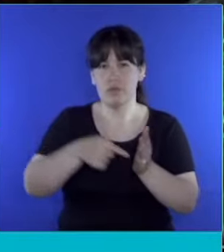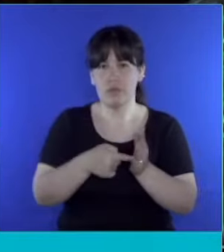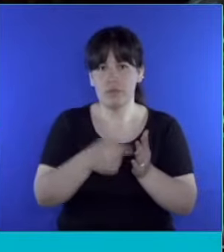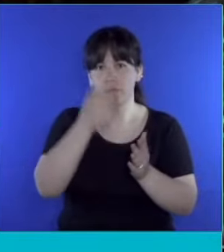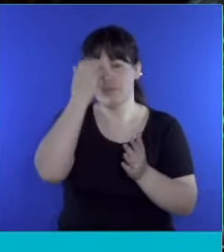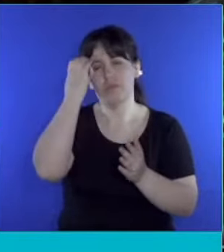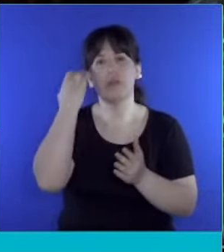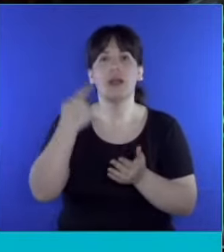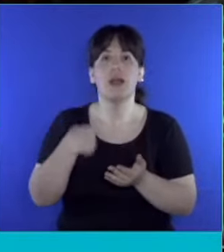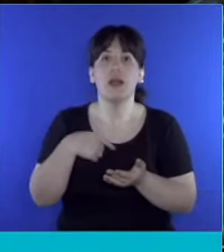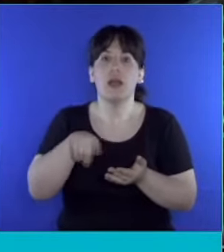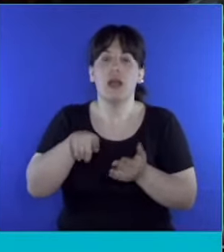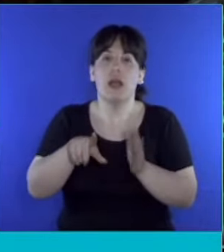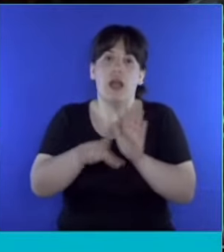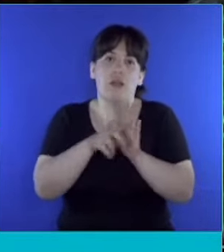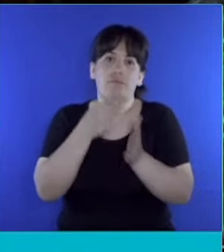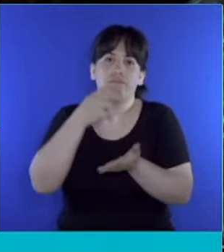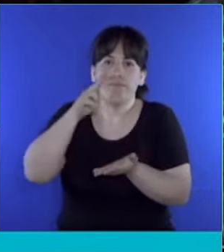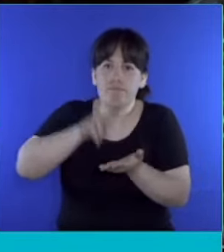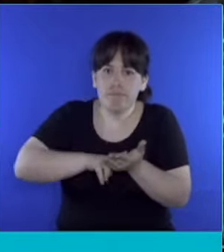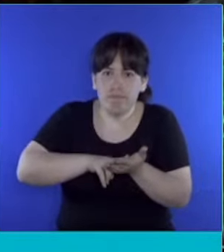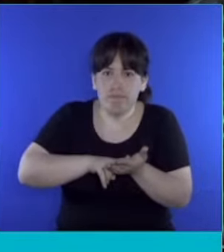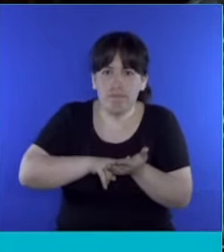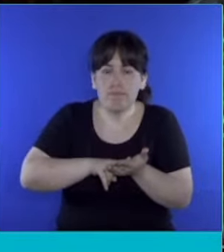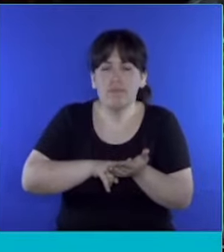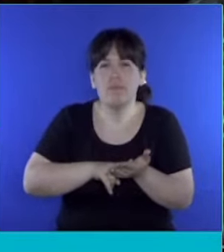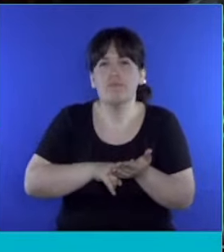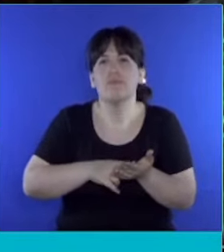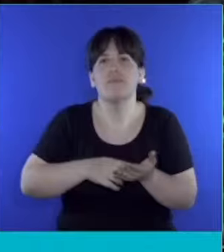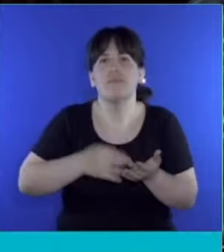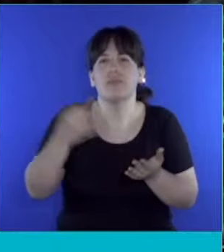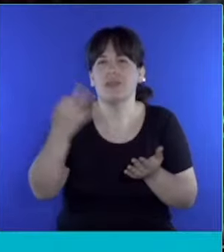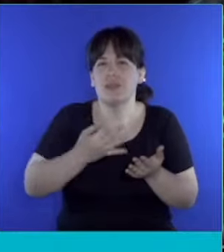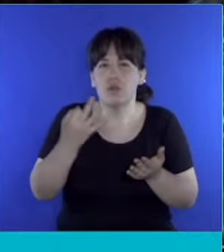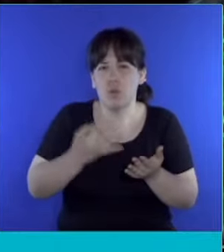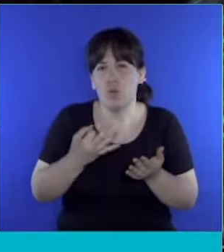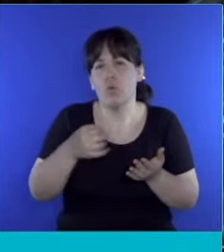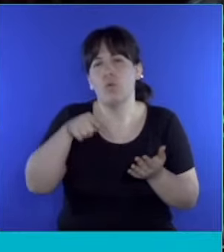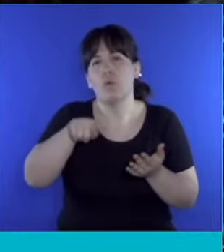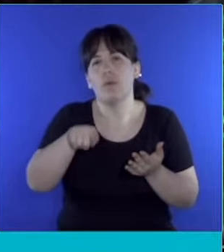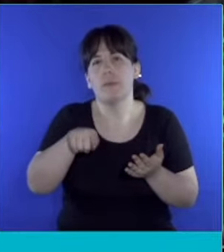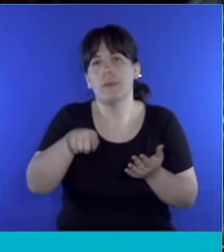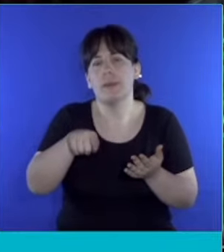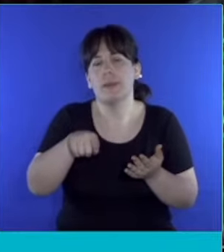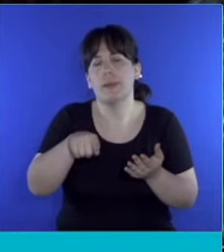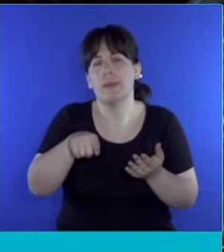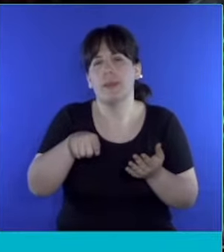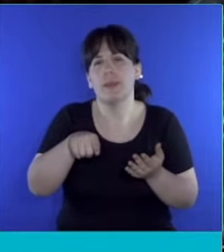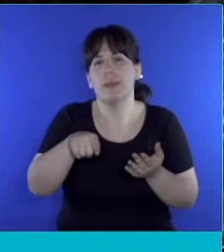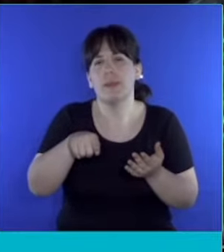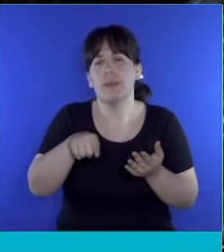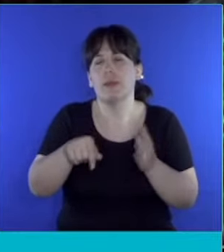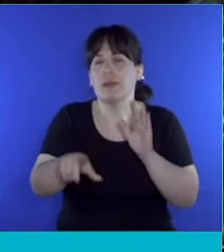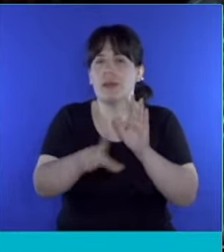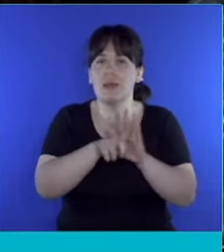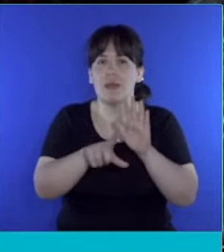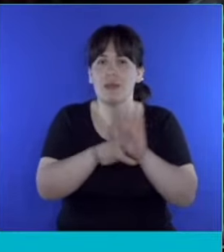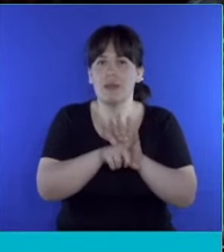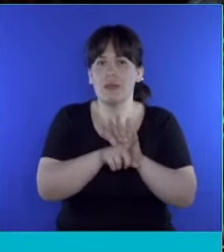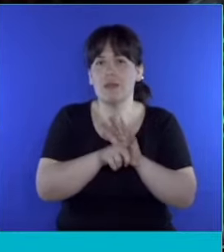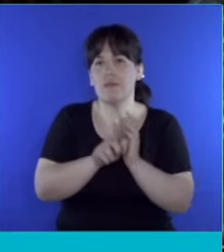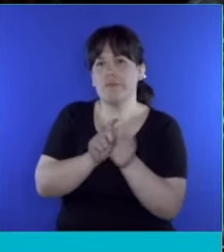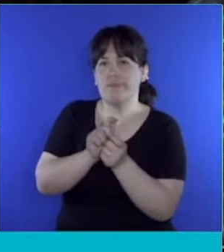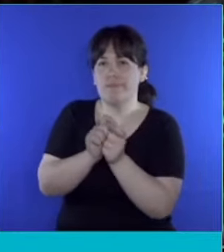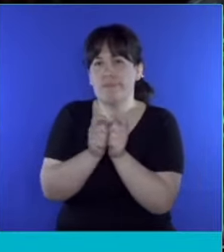la ley fiscal impositiva, seguramente llegará después la ley de reforma